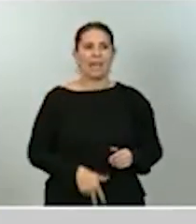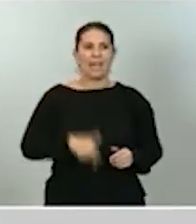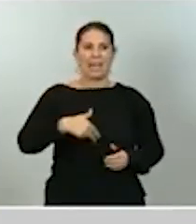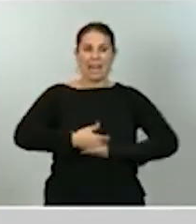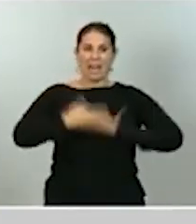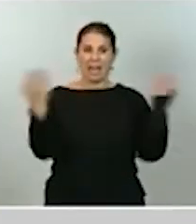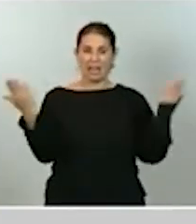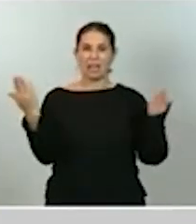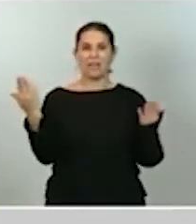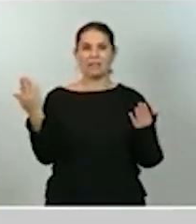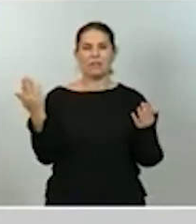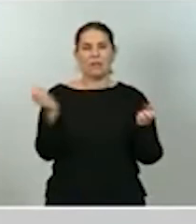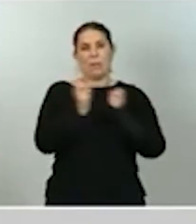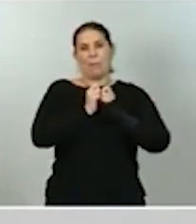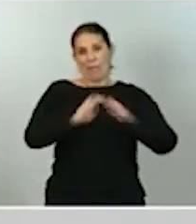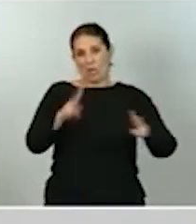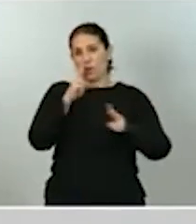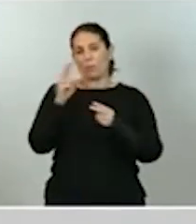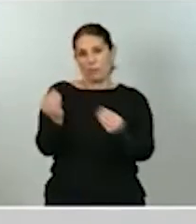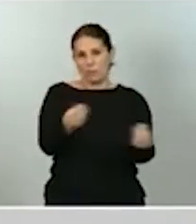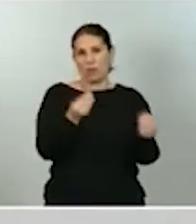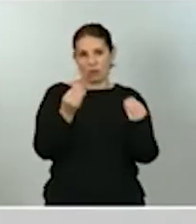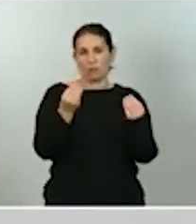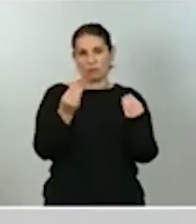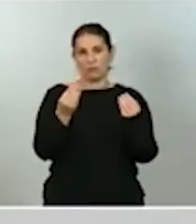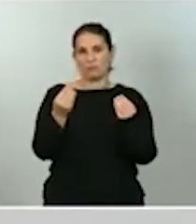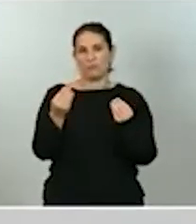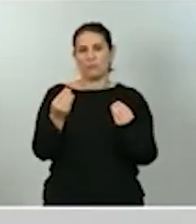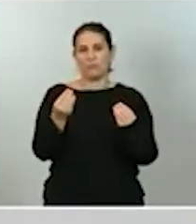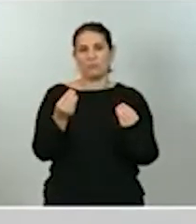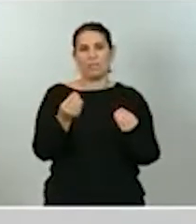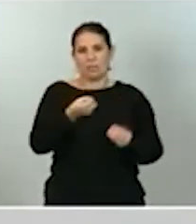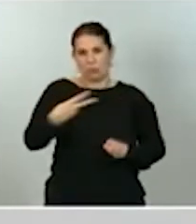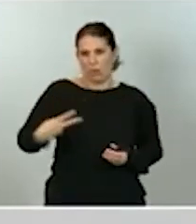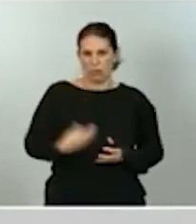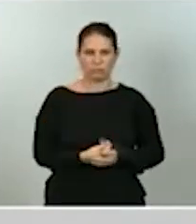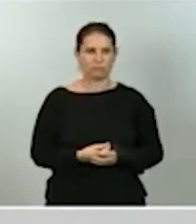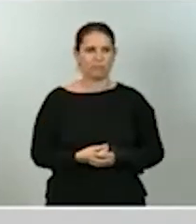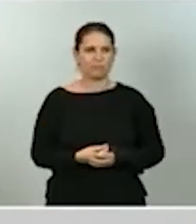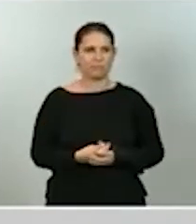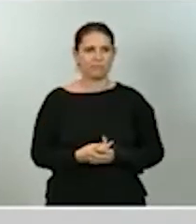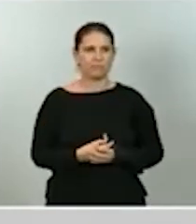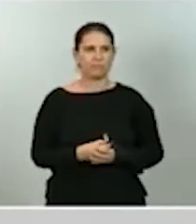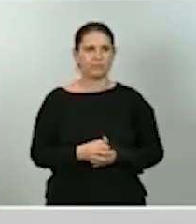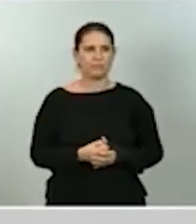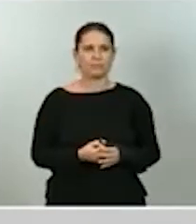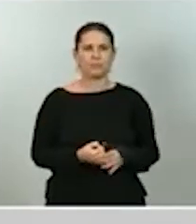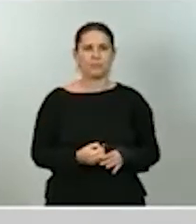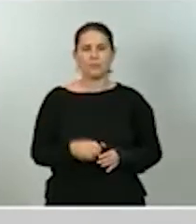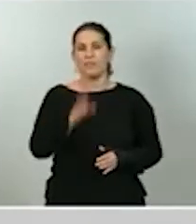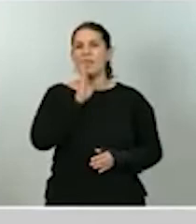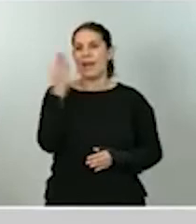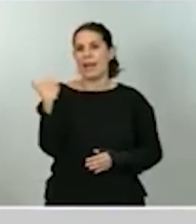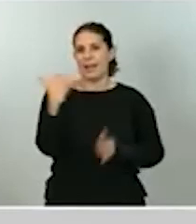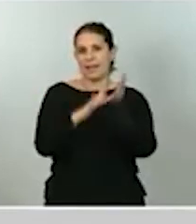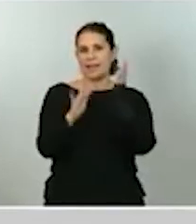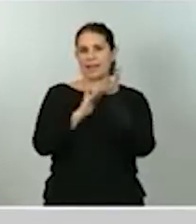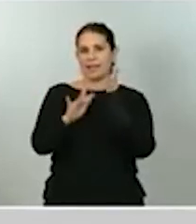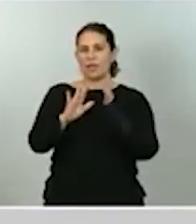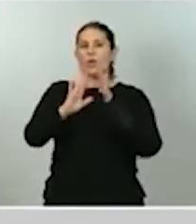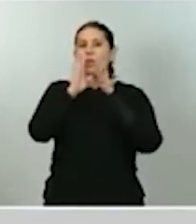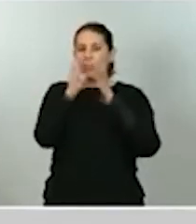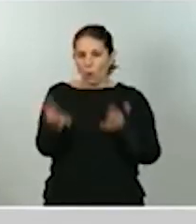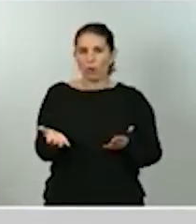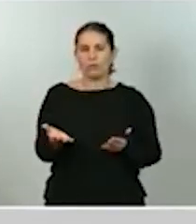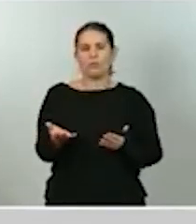peor previsión o un peor comportamiento debido, como he señalado hace un momento, al peor comportamiento del segundo